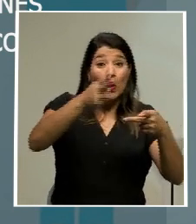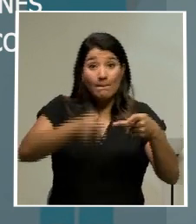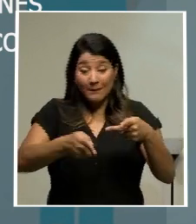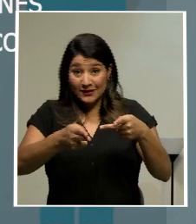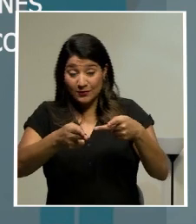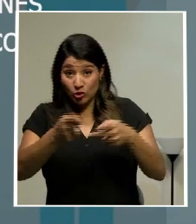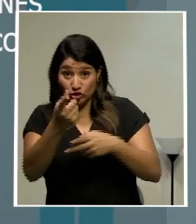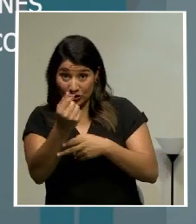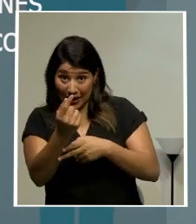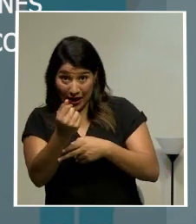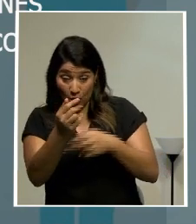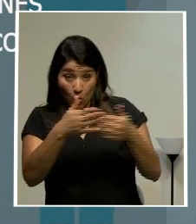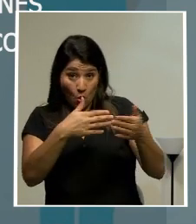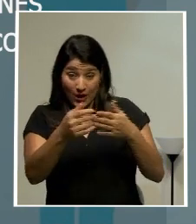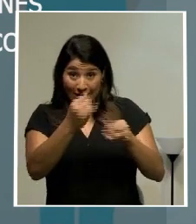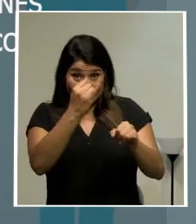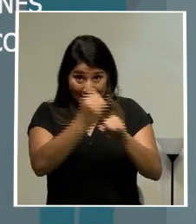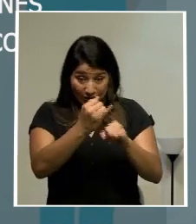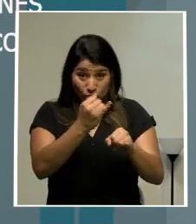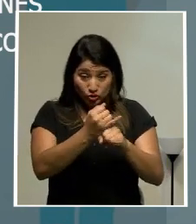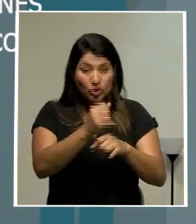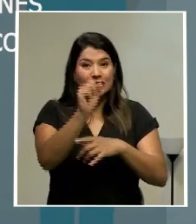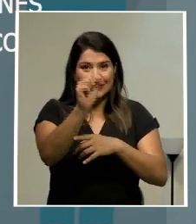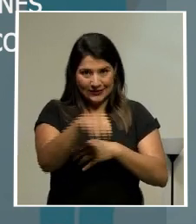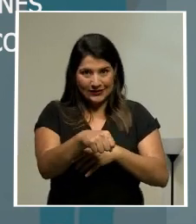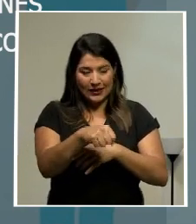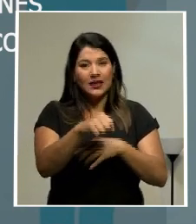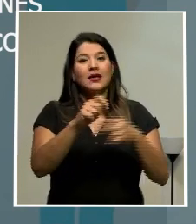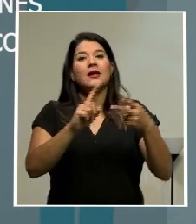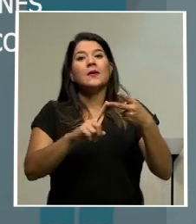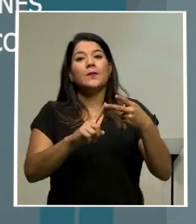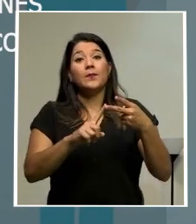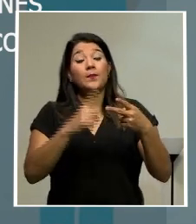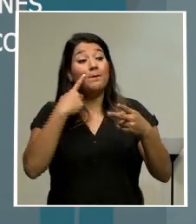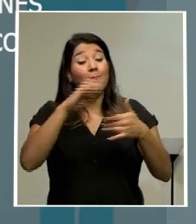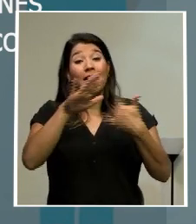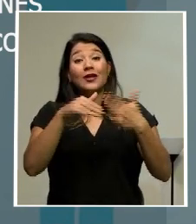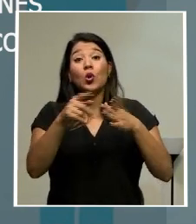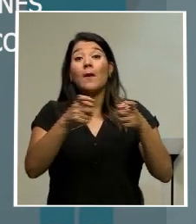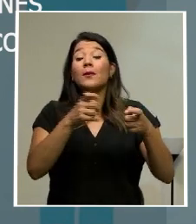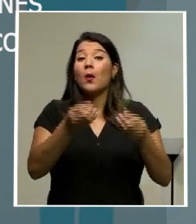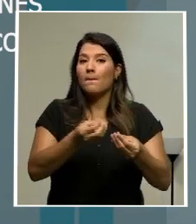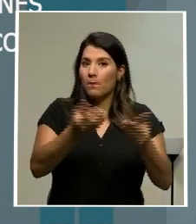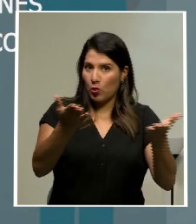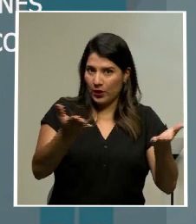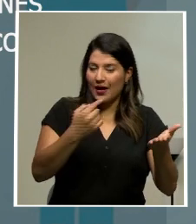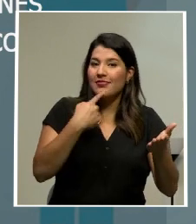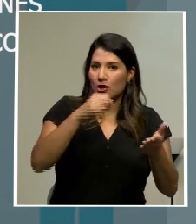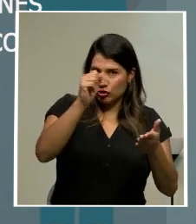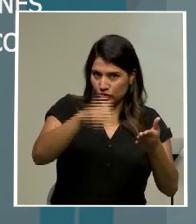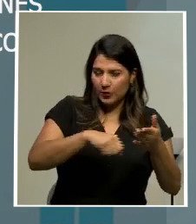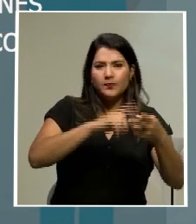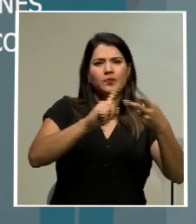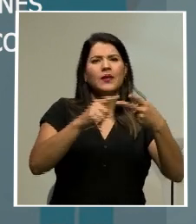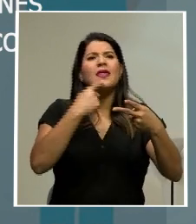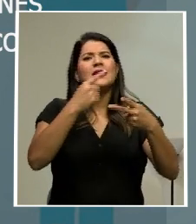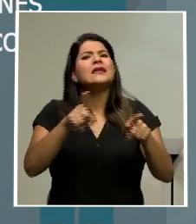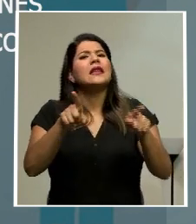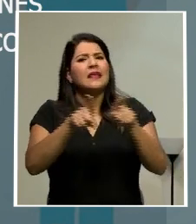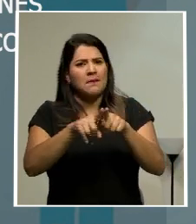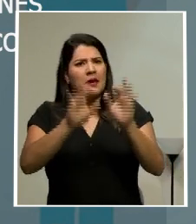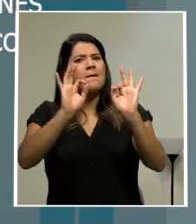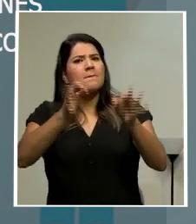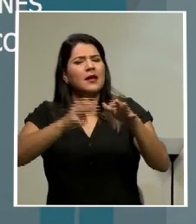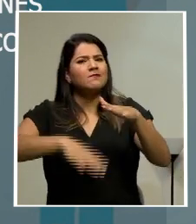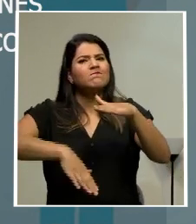de empleo público aplicable para toda la administración pública. También avaló que haya un tope de salarios